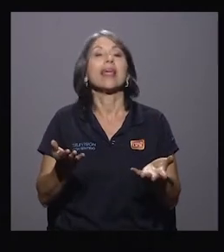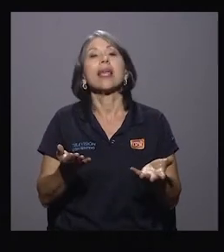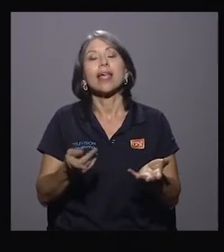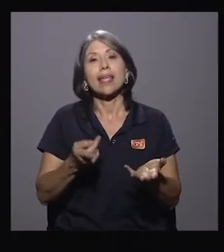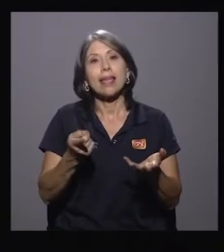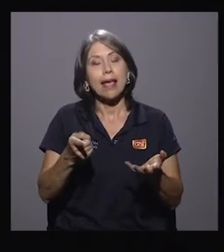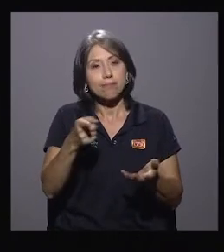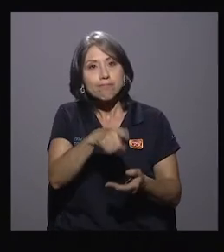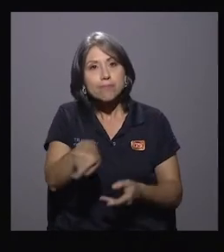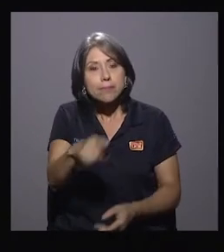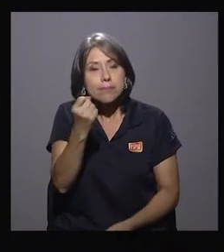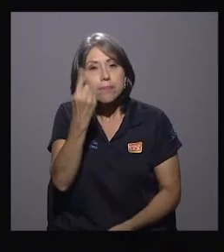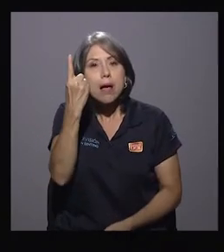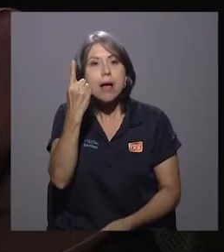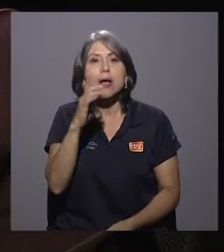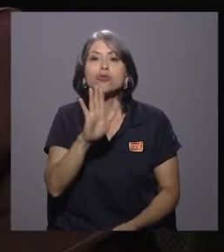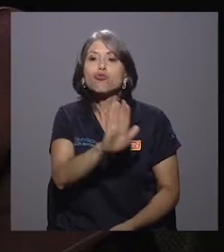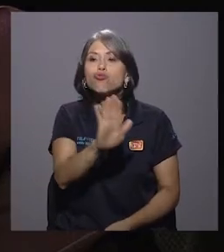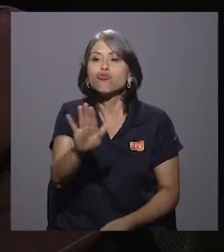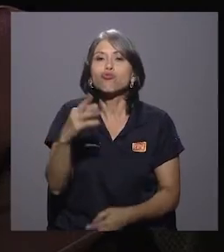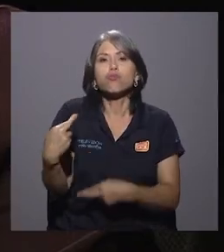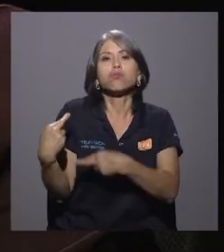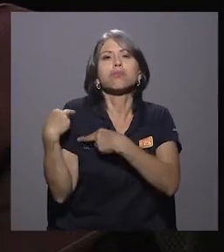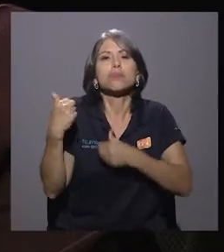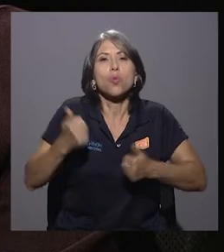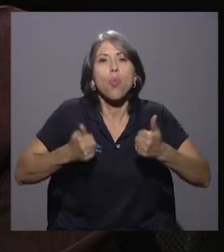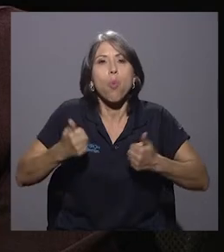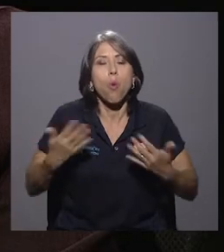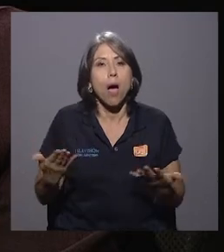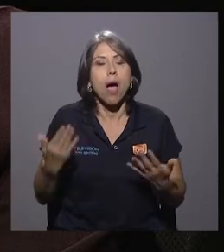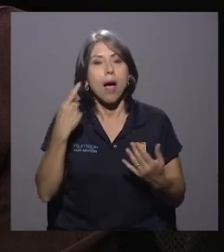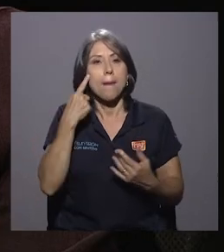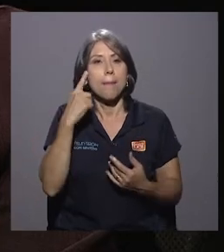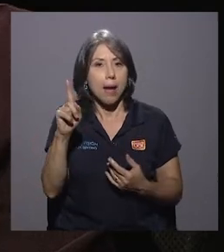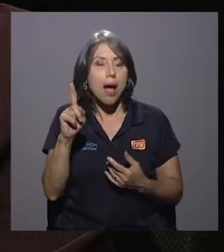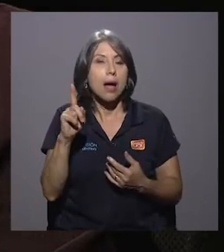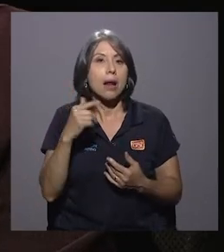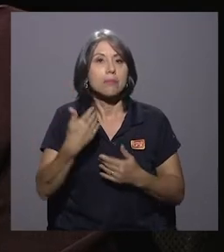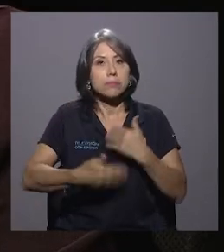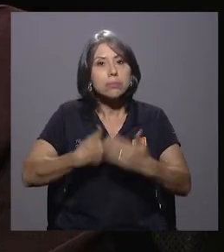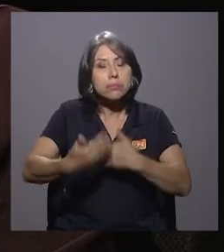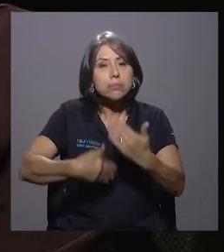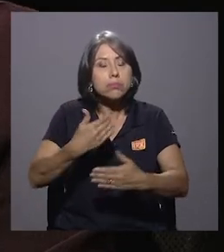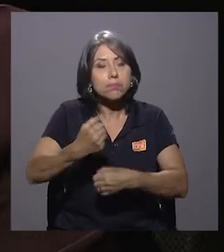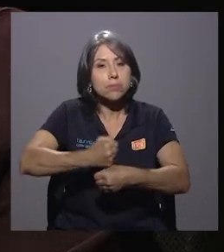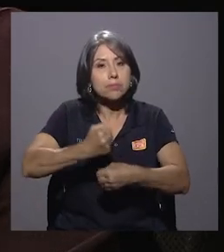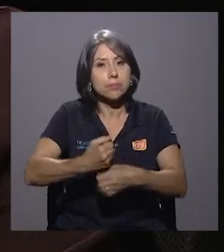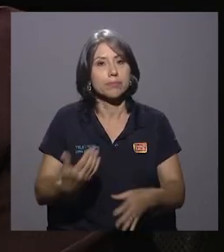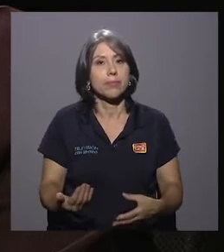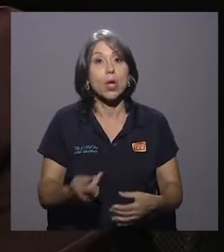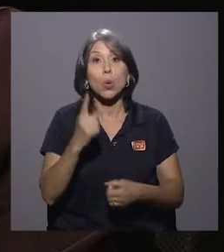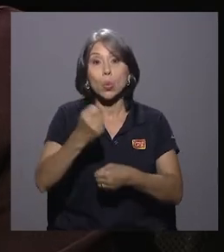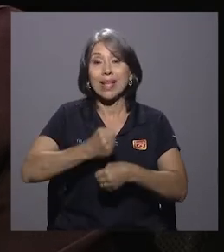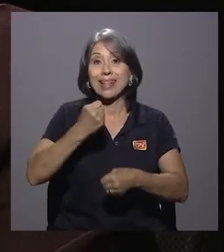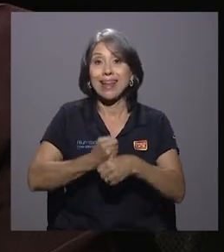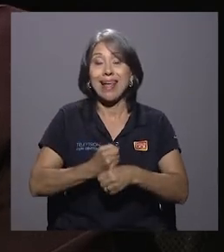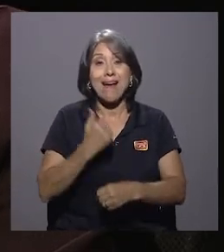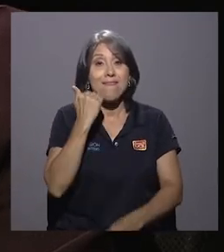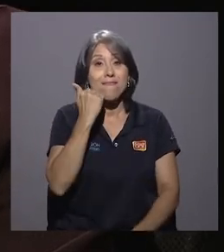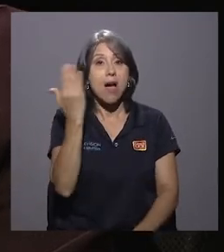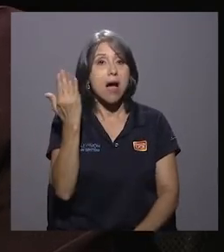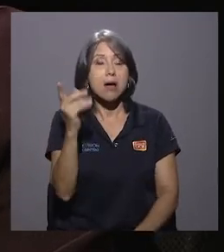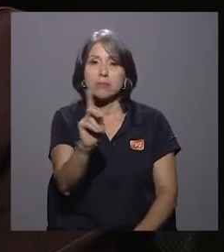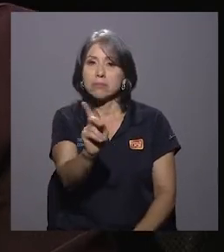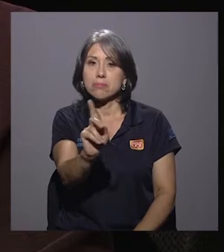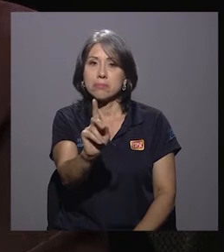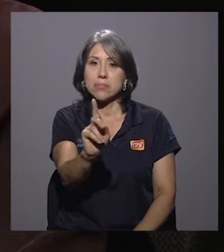tenga claro cuál es la responsabilidad que cada uno tiene para llevar adelante esta tarea. Una tarea que no es sencilla porque